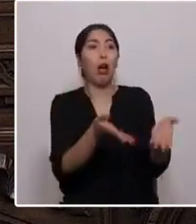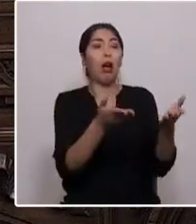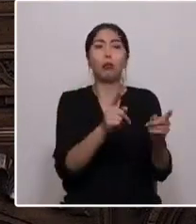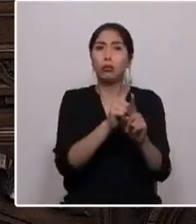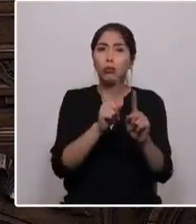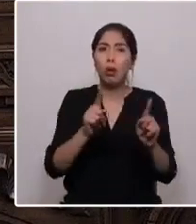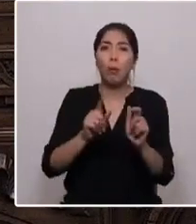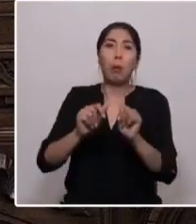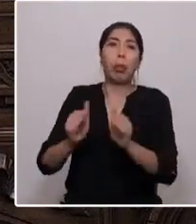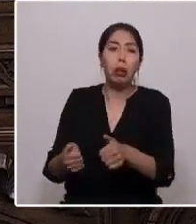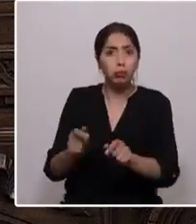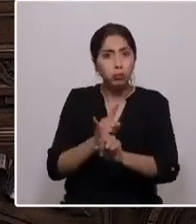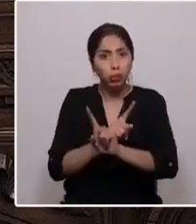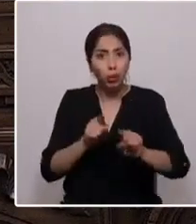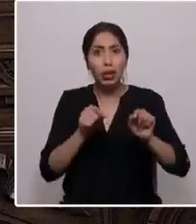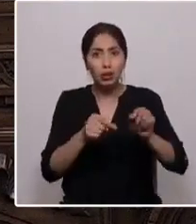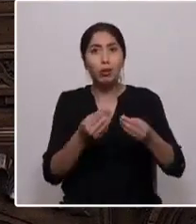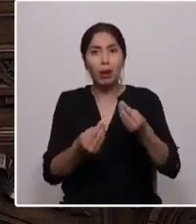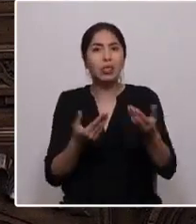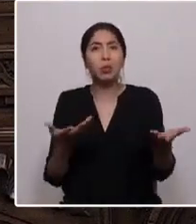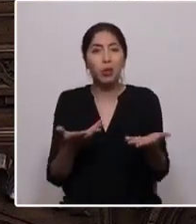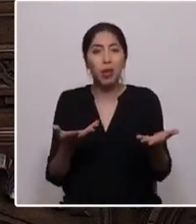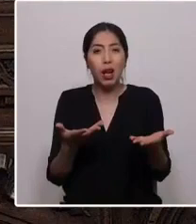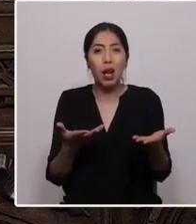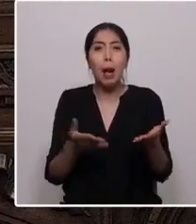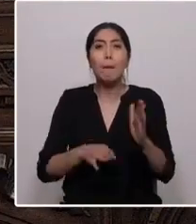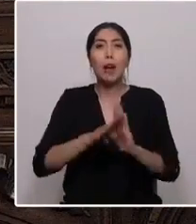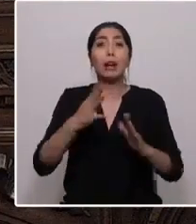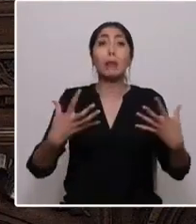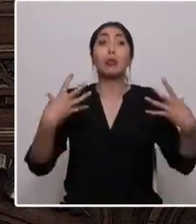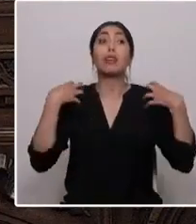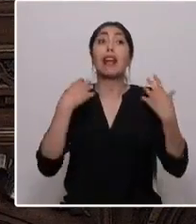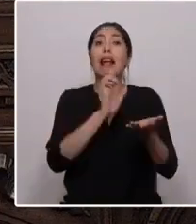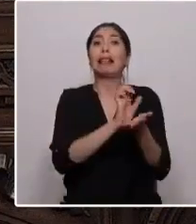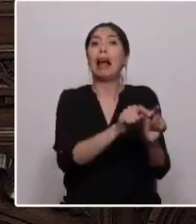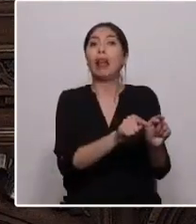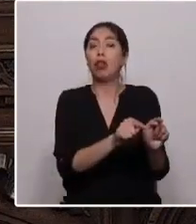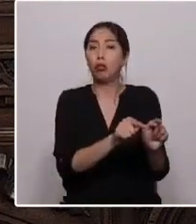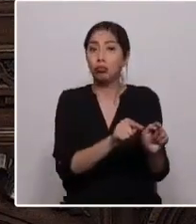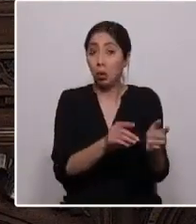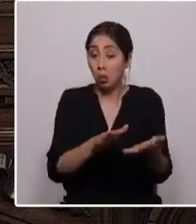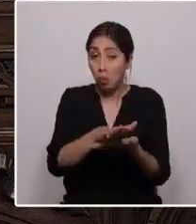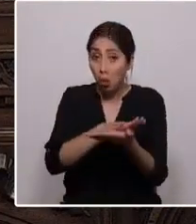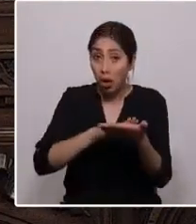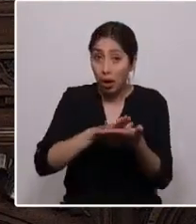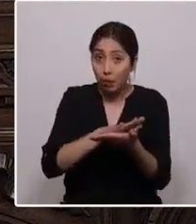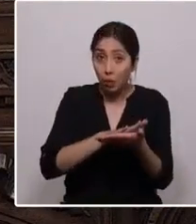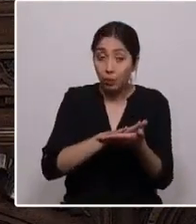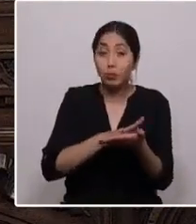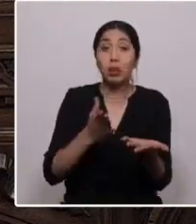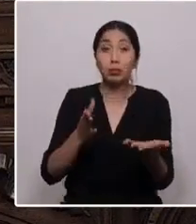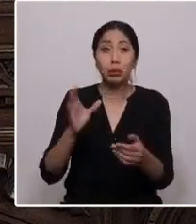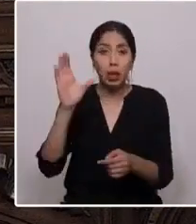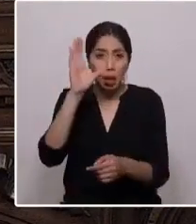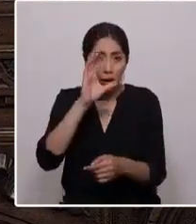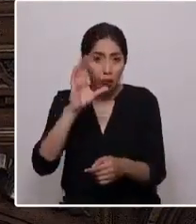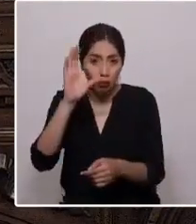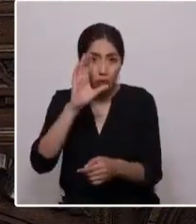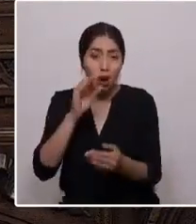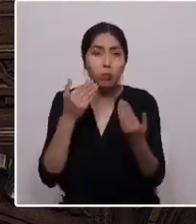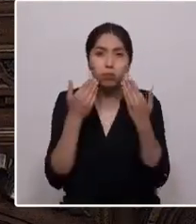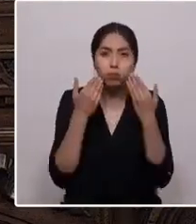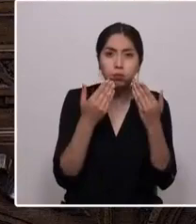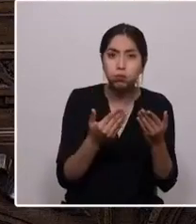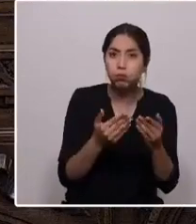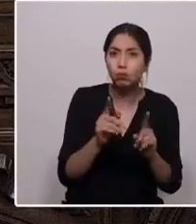Eso pasa cuando le damos más facultades, a veces de las que debiera tener. Cuando, por ejemplo, se busca entregar algo que simplemente no